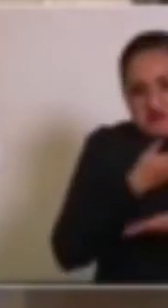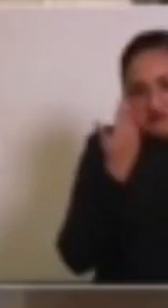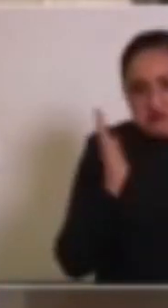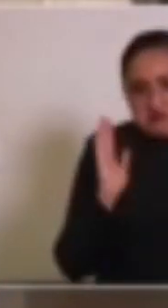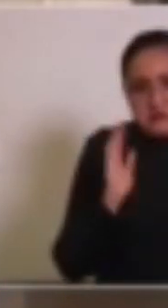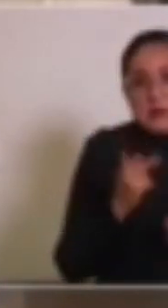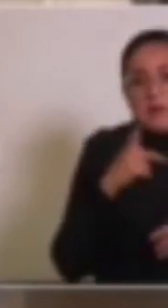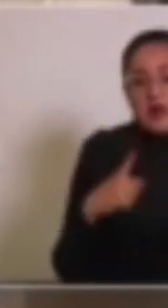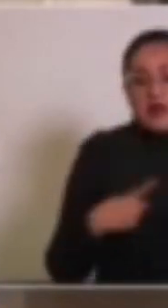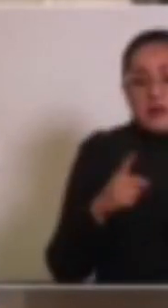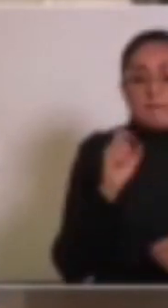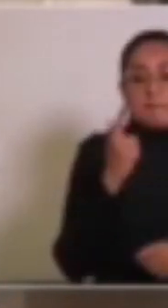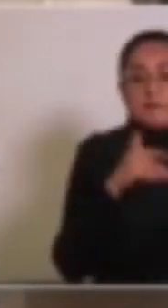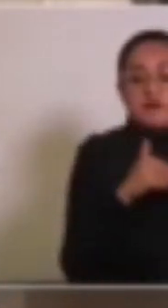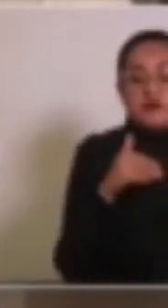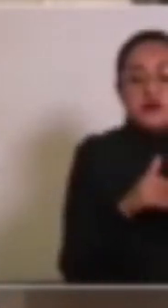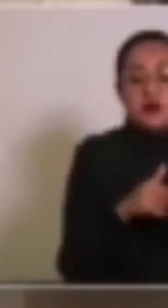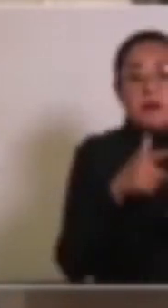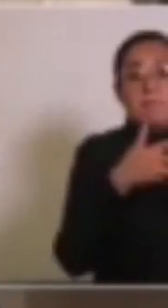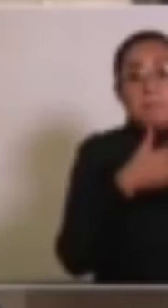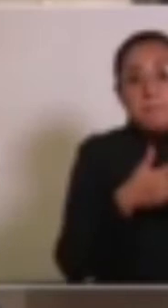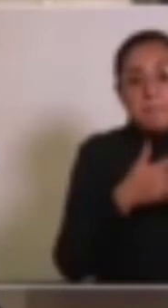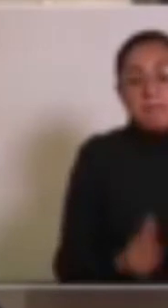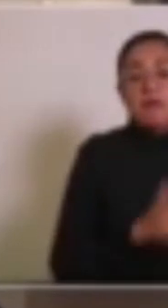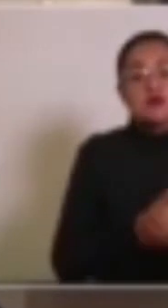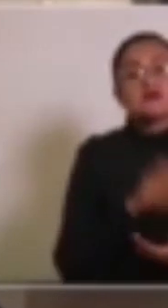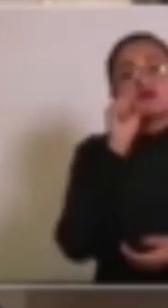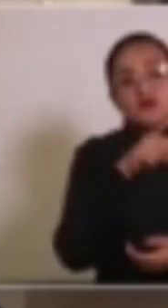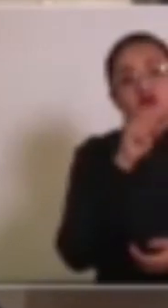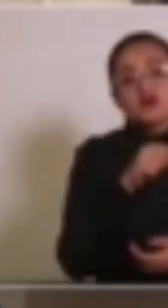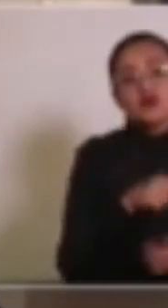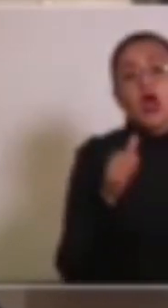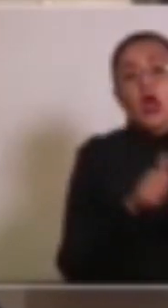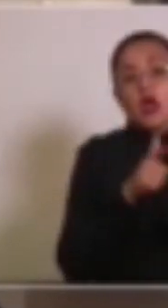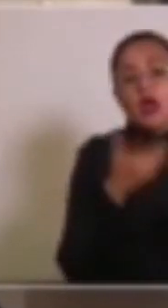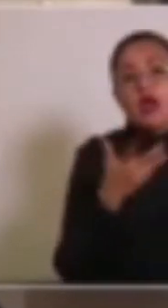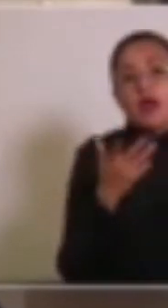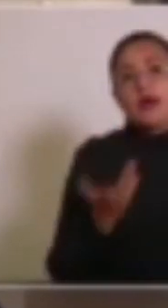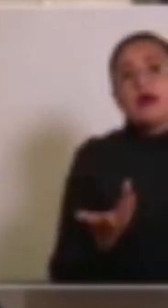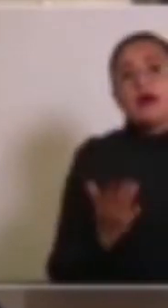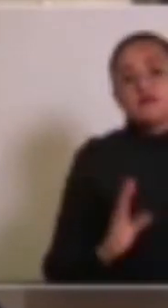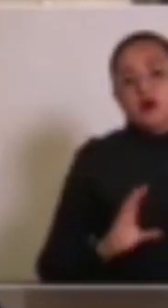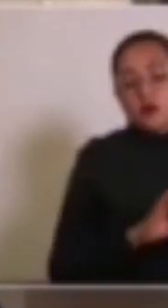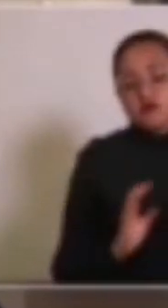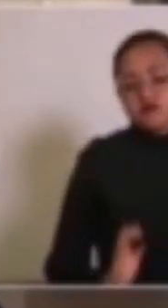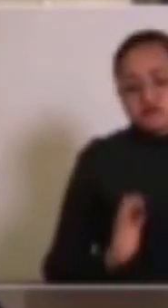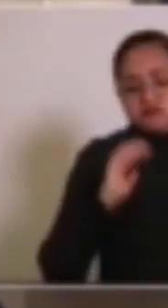pero entregó 27 millones a una empresa para la construcción de una planta tratadora de agua.